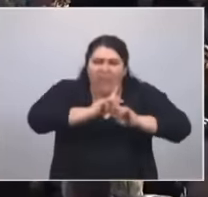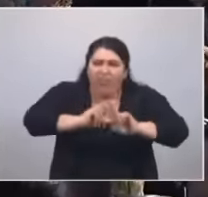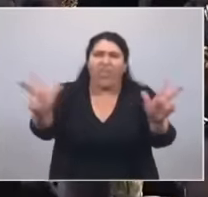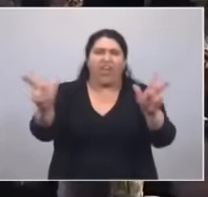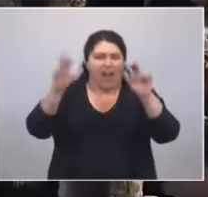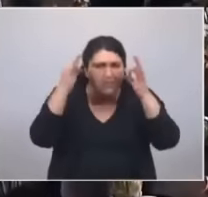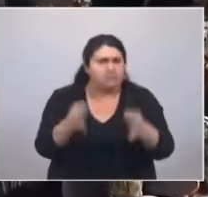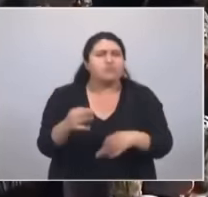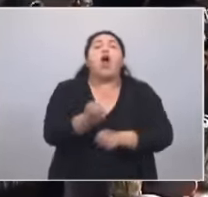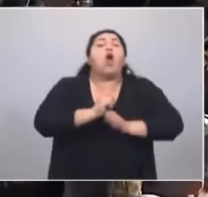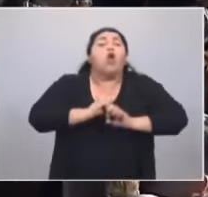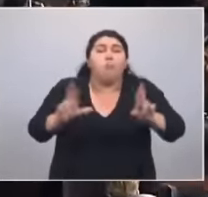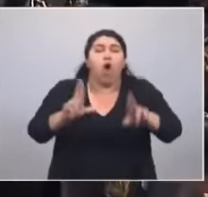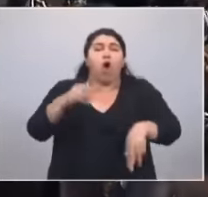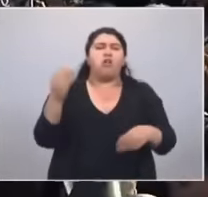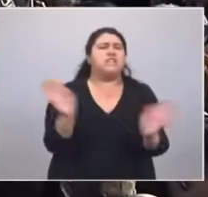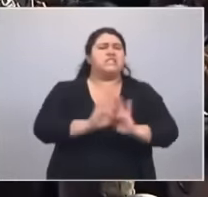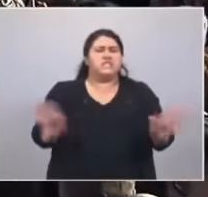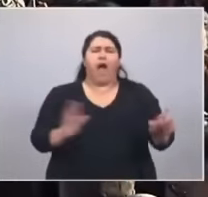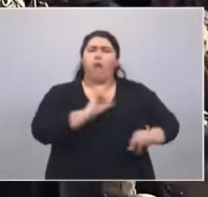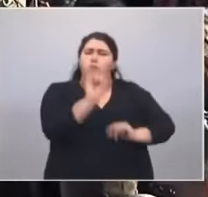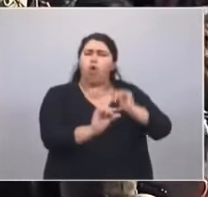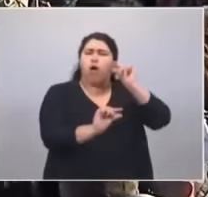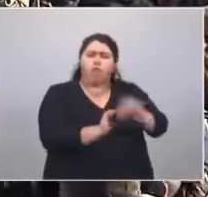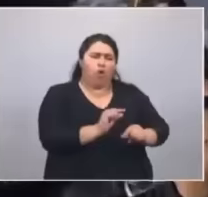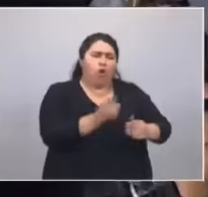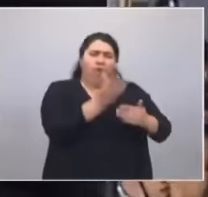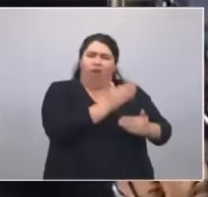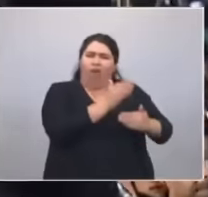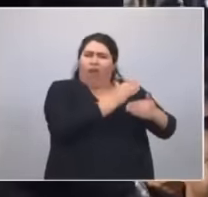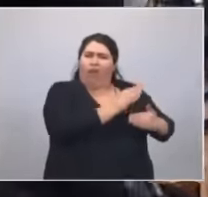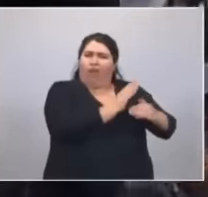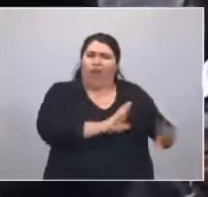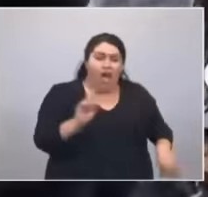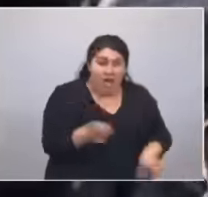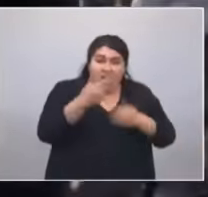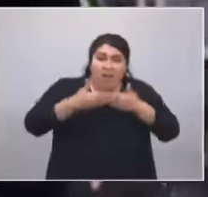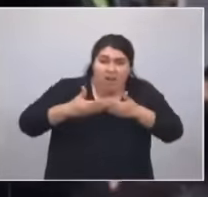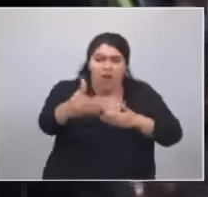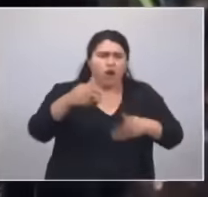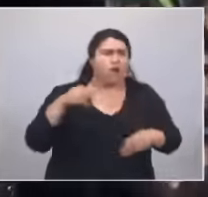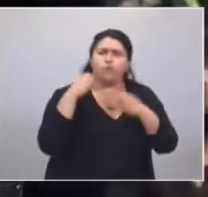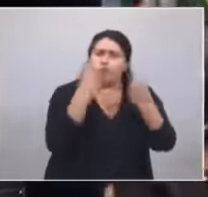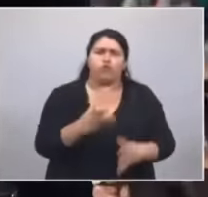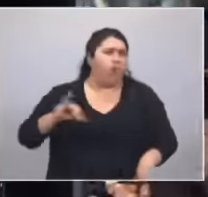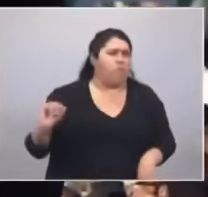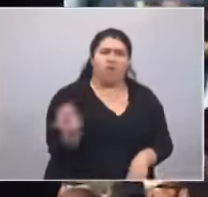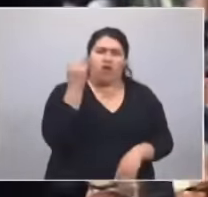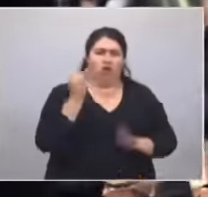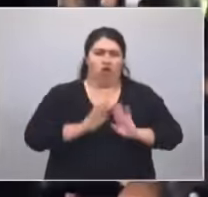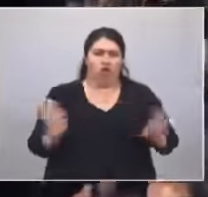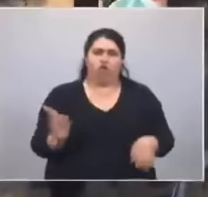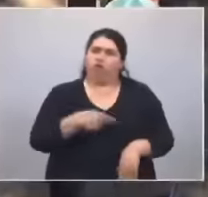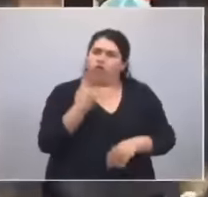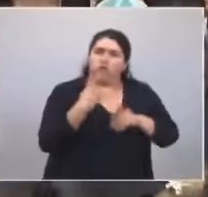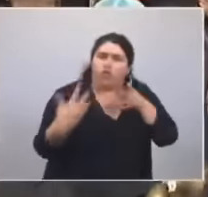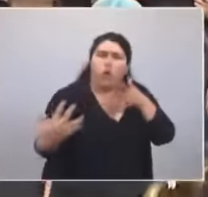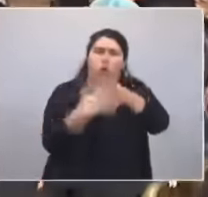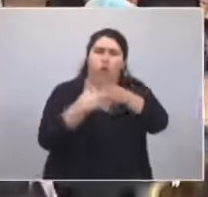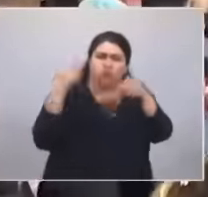que lo peor está pasando, que lo que viene es mucho mejor y que lo tenemos que hacer juntos.